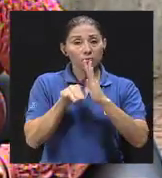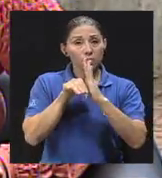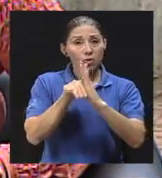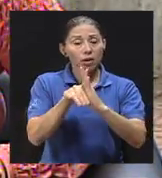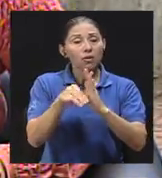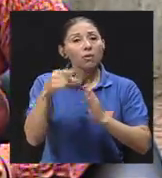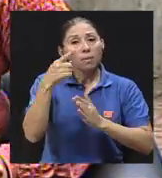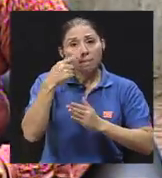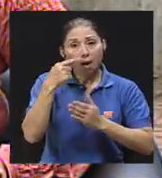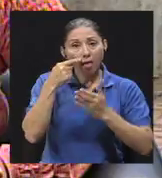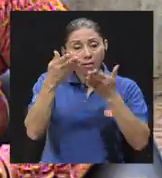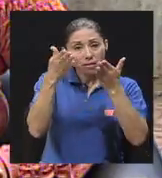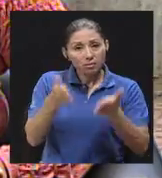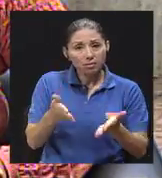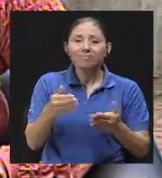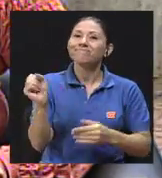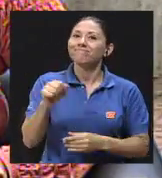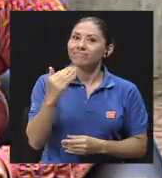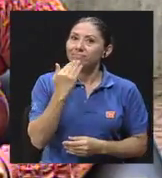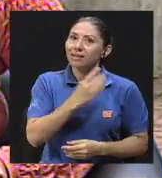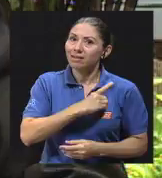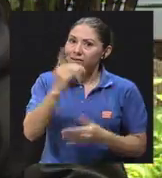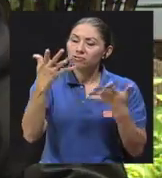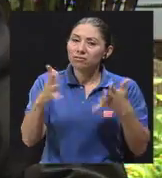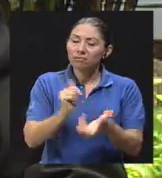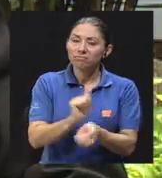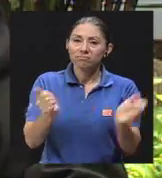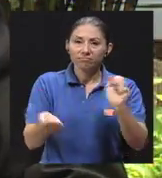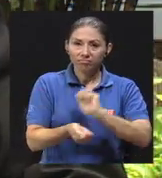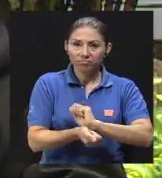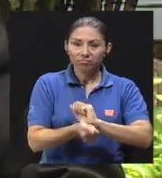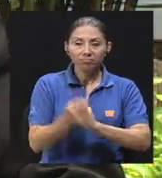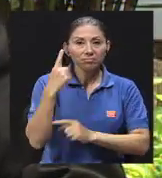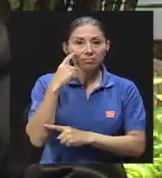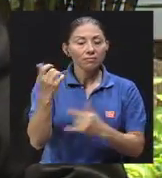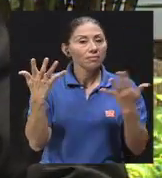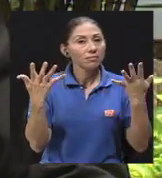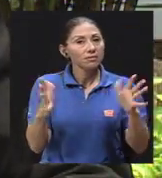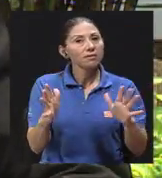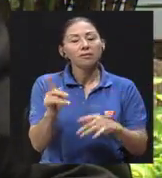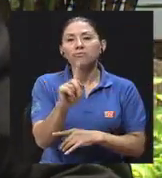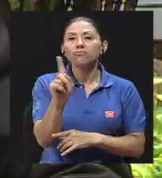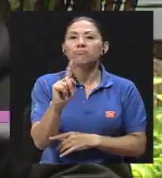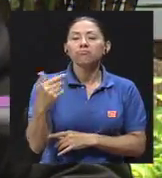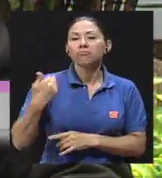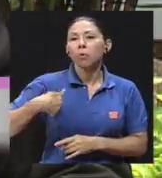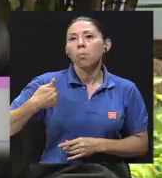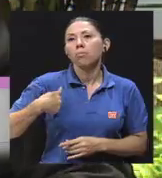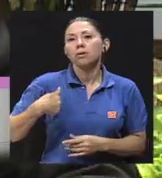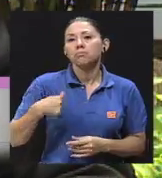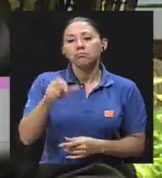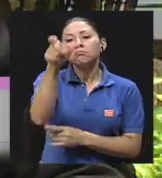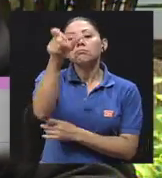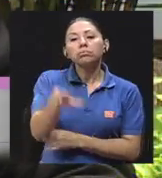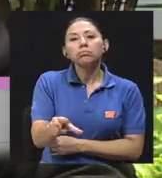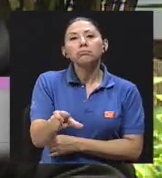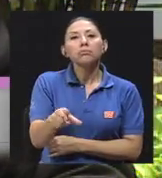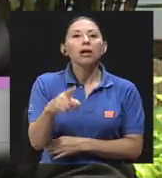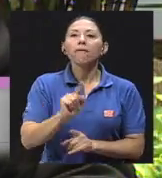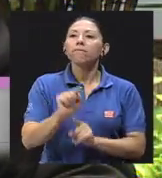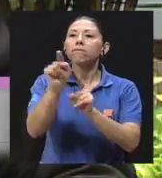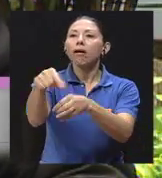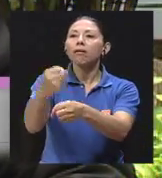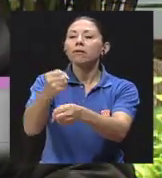paternidad hoy en día? Y gracias a Dios que ha cambiado, porque ya no es el hombre solo proveedor